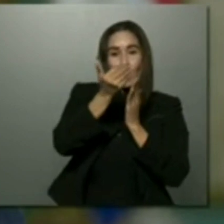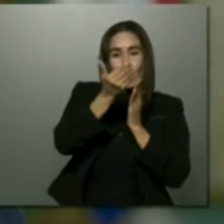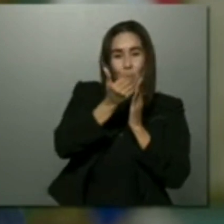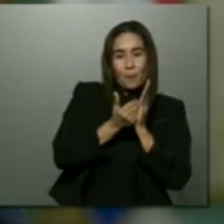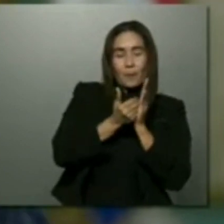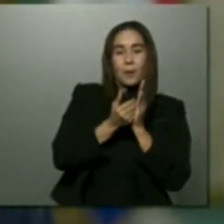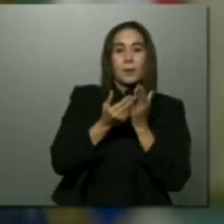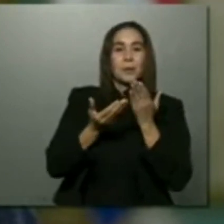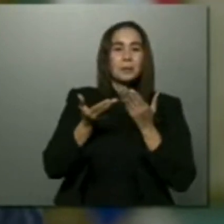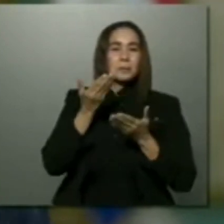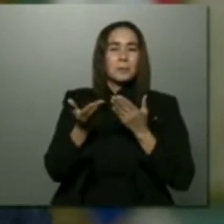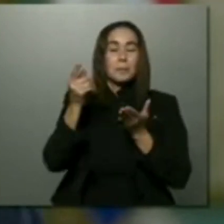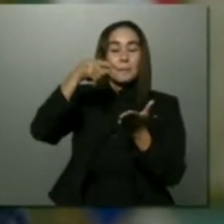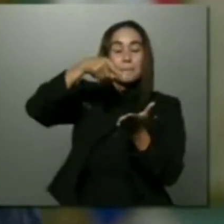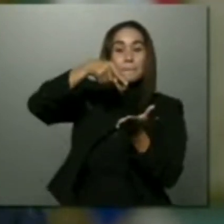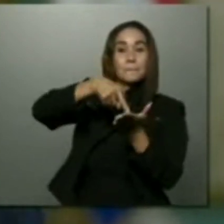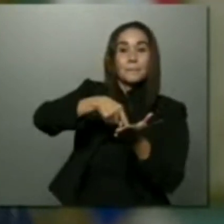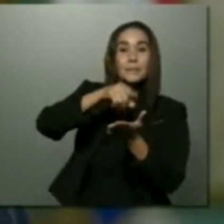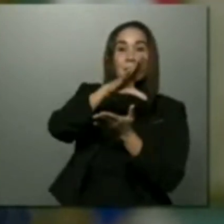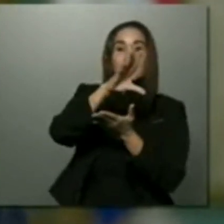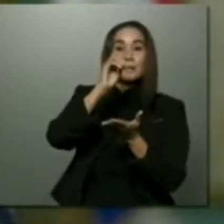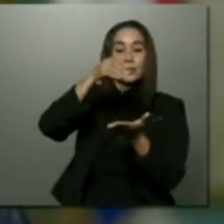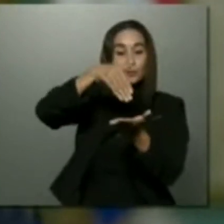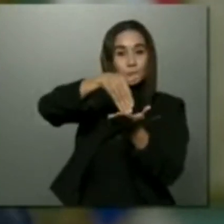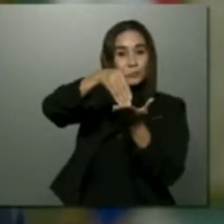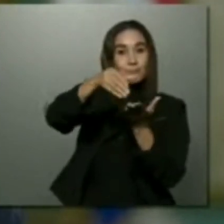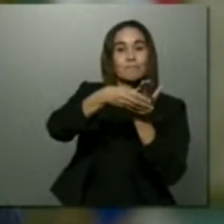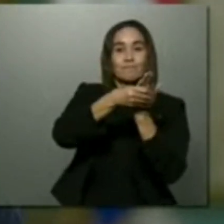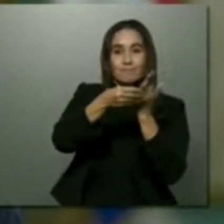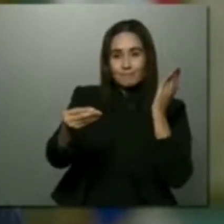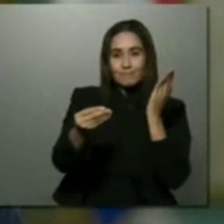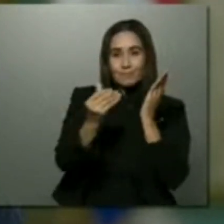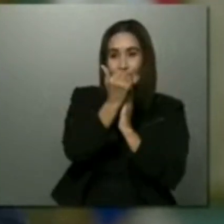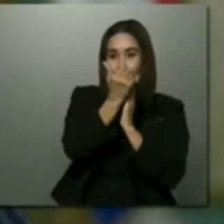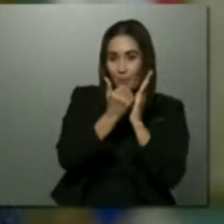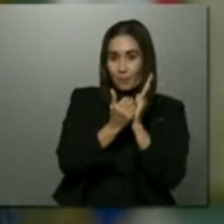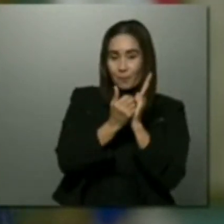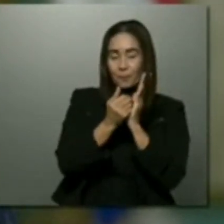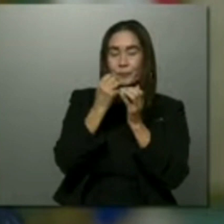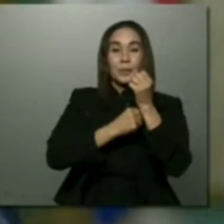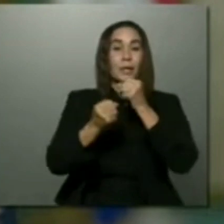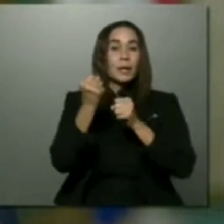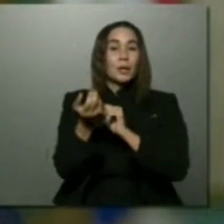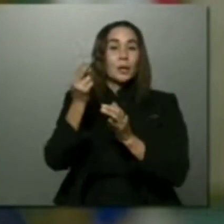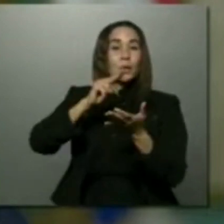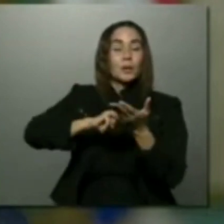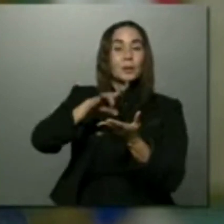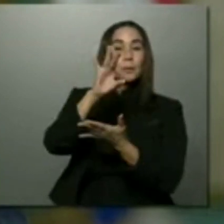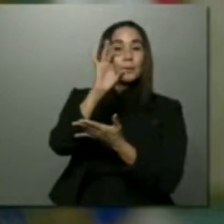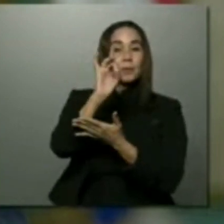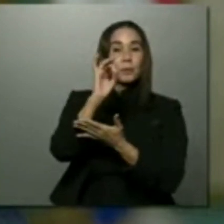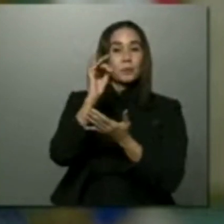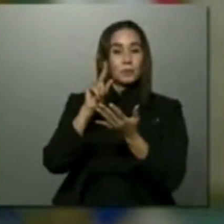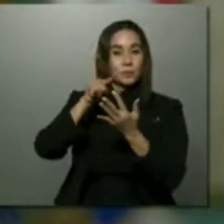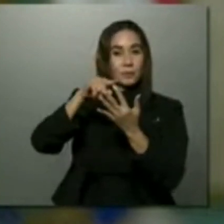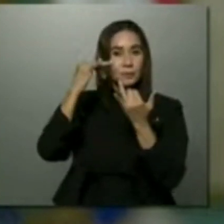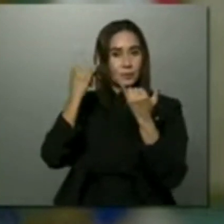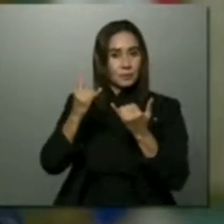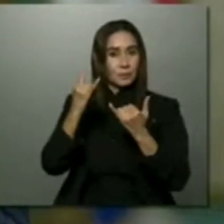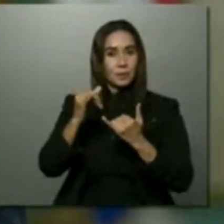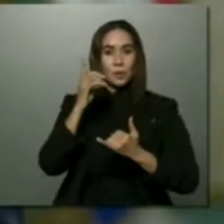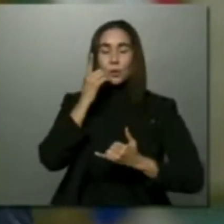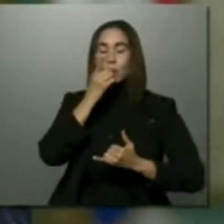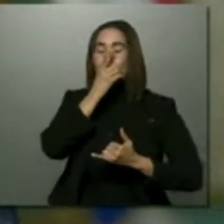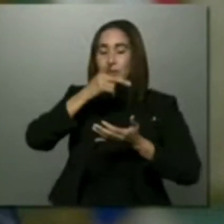aproximadamente 1.500 millones de dólares. Desde el 2008 a la fecha, los dominicanos hemos